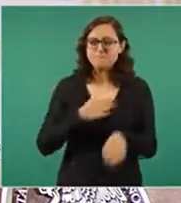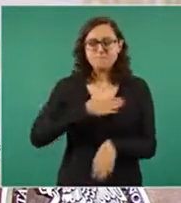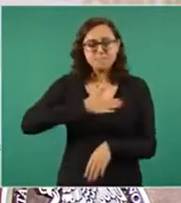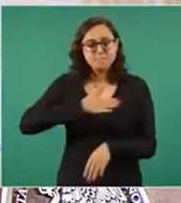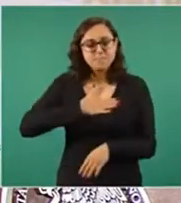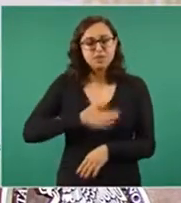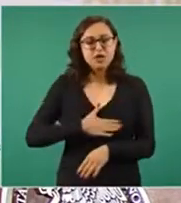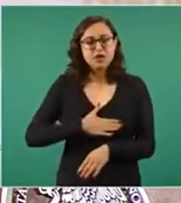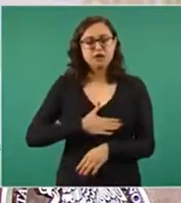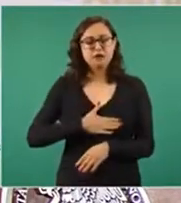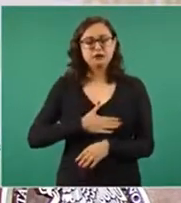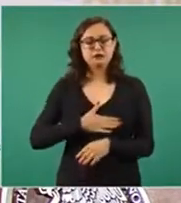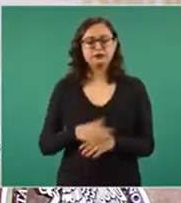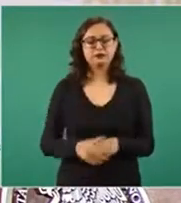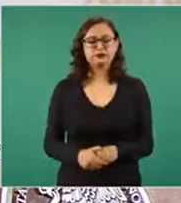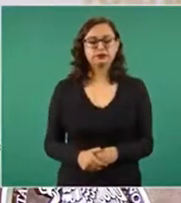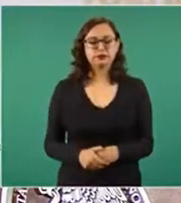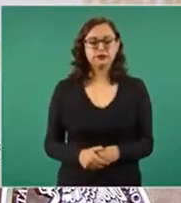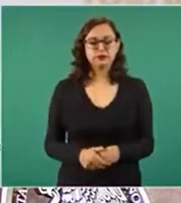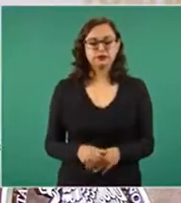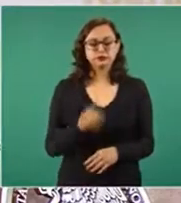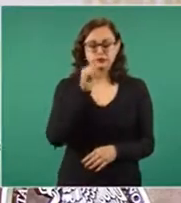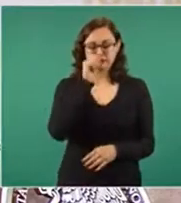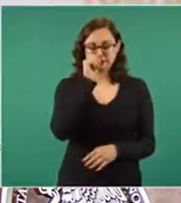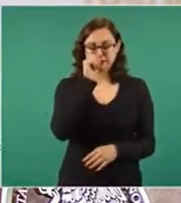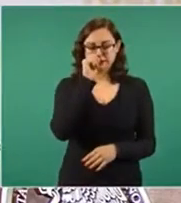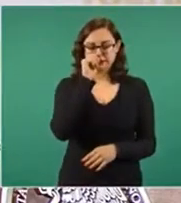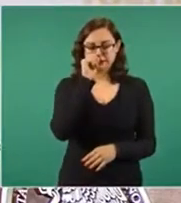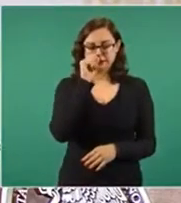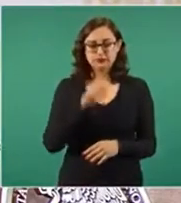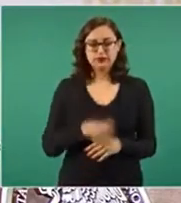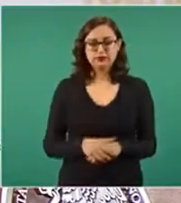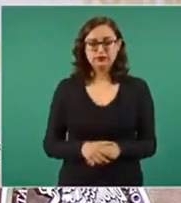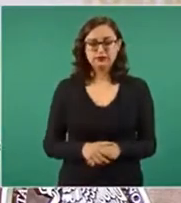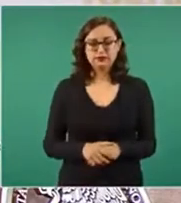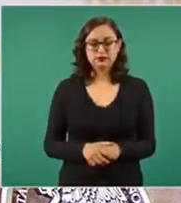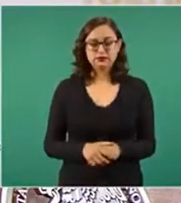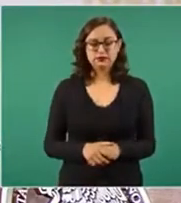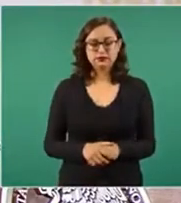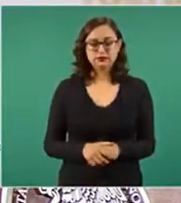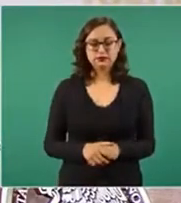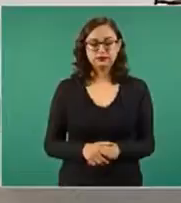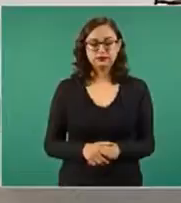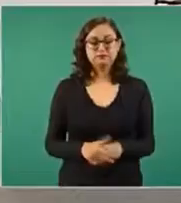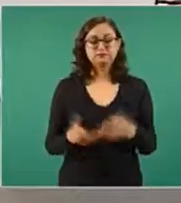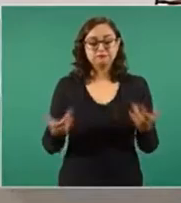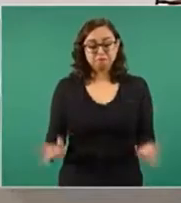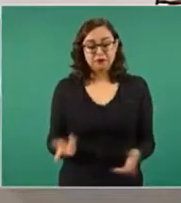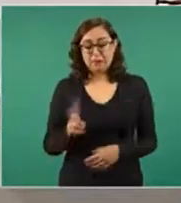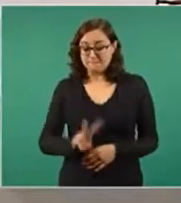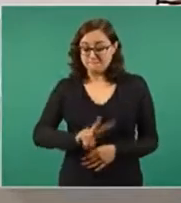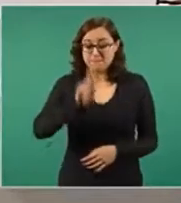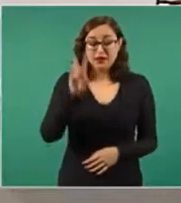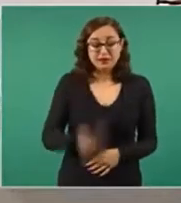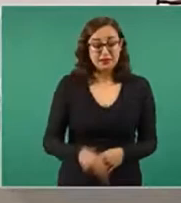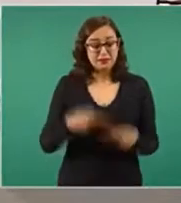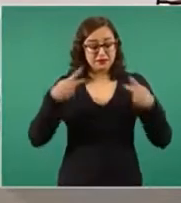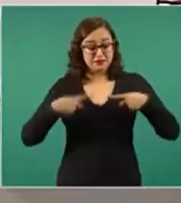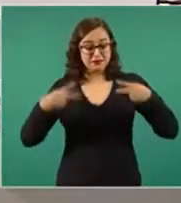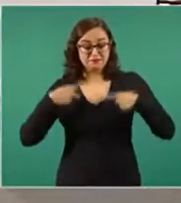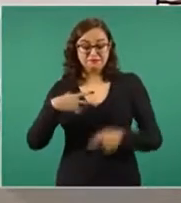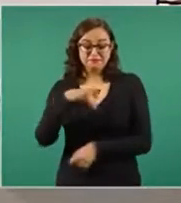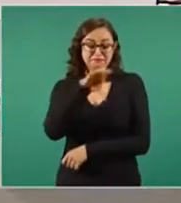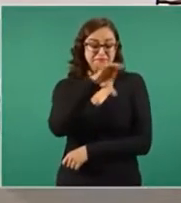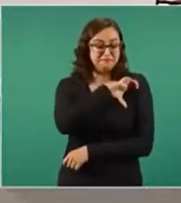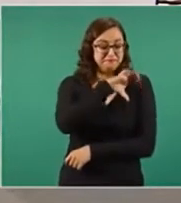Desde la lealtad, oxígeno entre la gente que se quiere, acordamos la